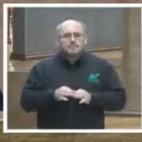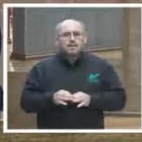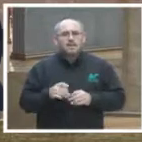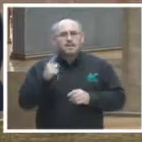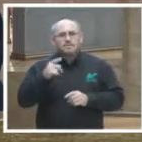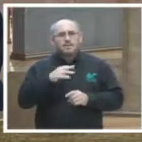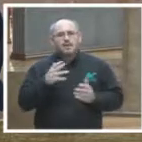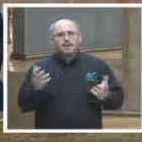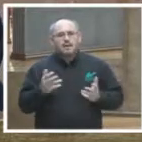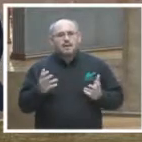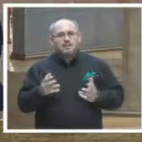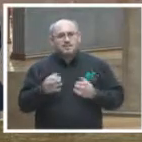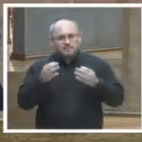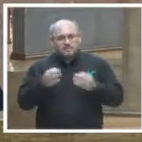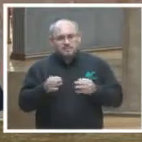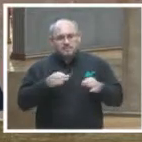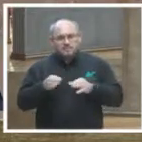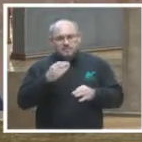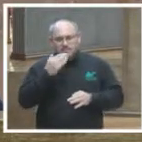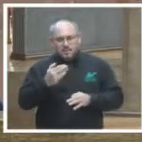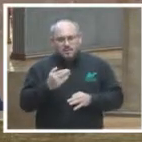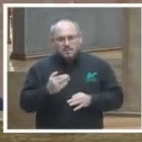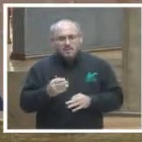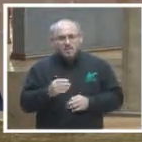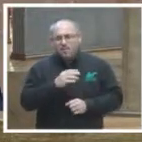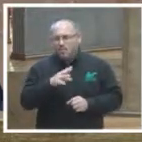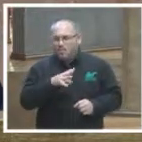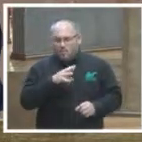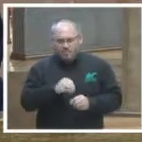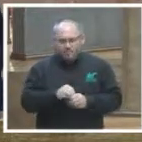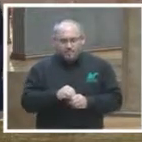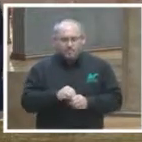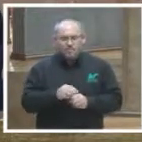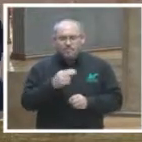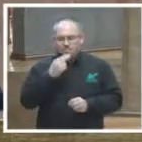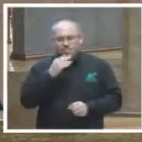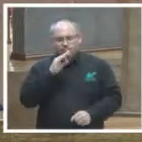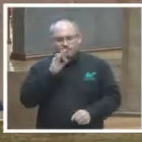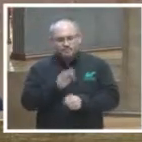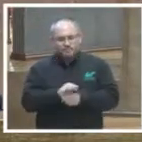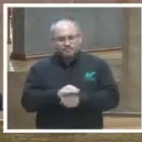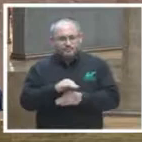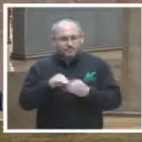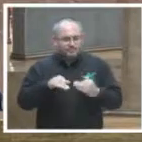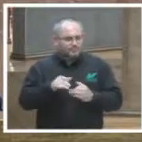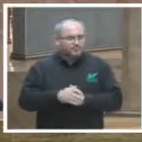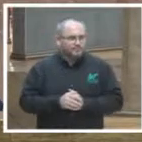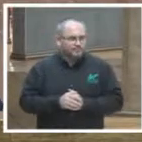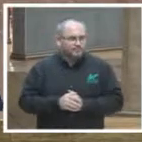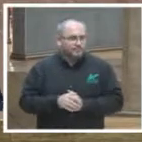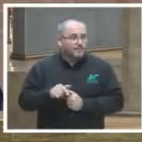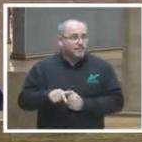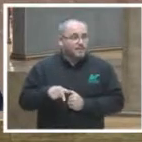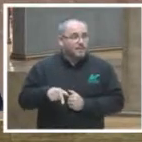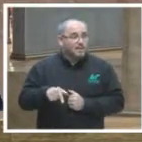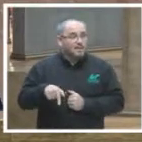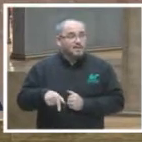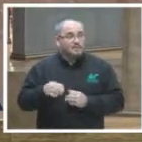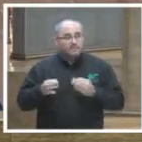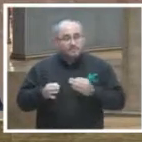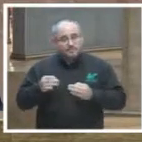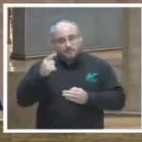para hacerlos efectivos con pleno y absoluto respeto y protección de los mismos. El Tribunal Electoral es un órgano